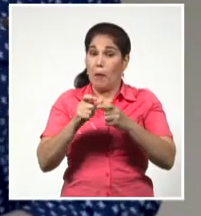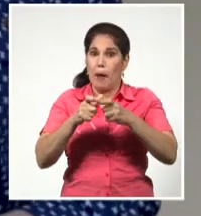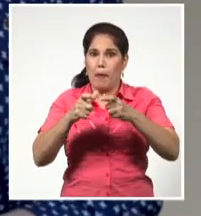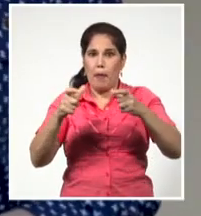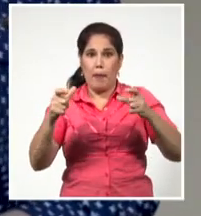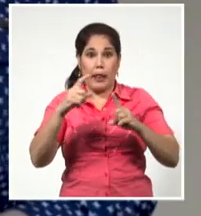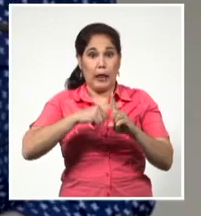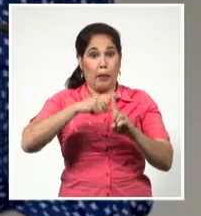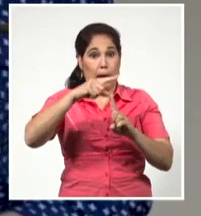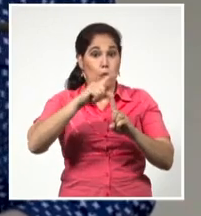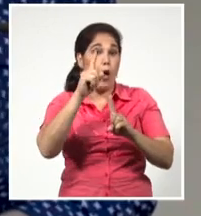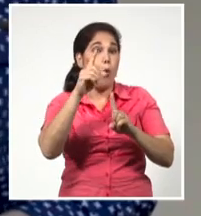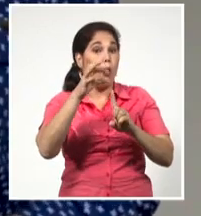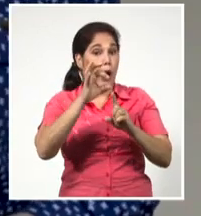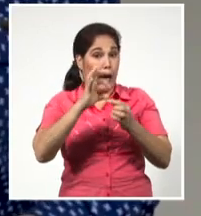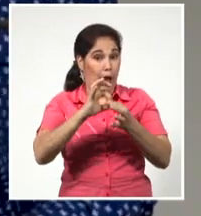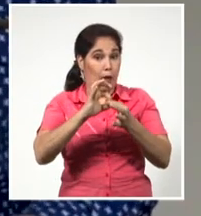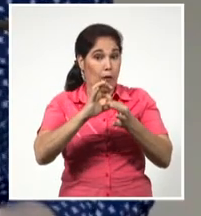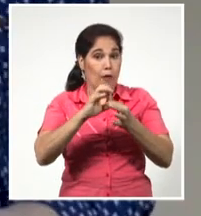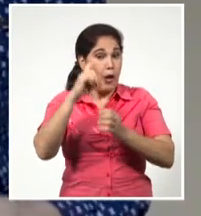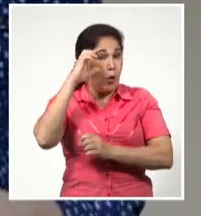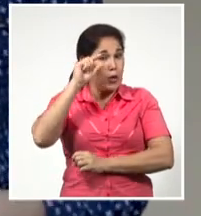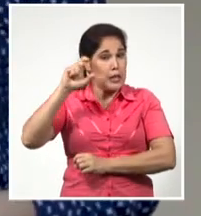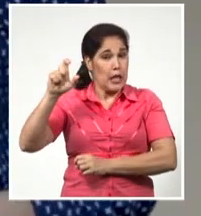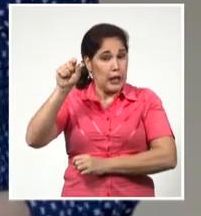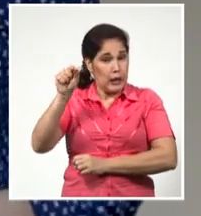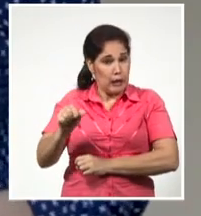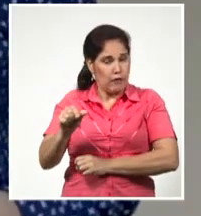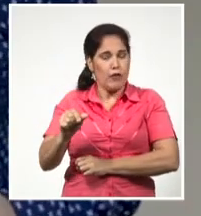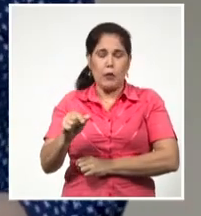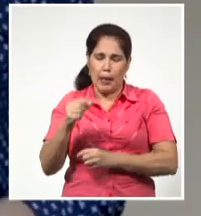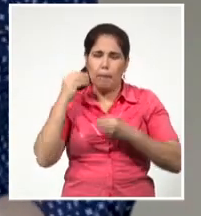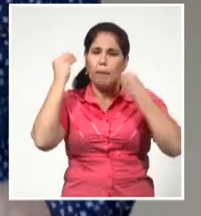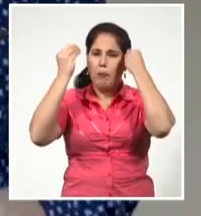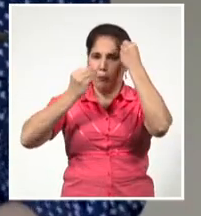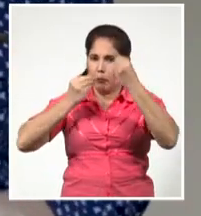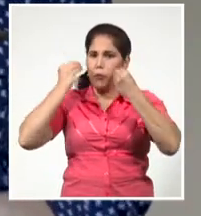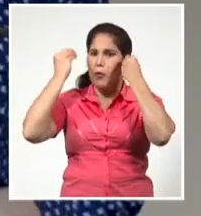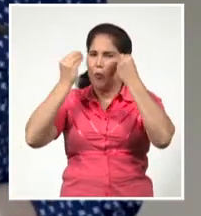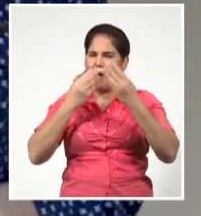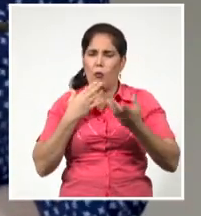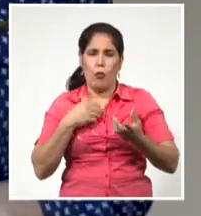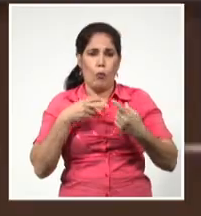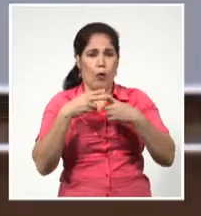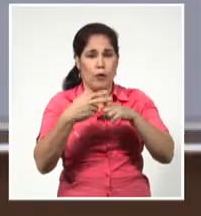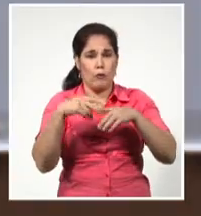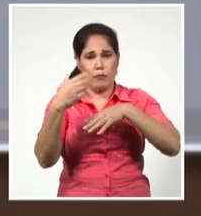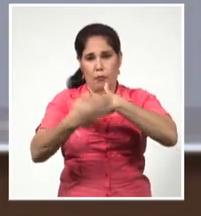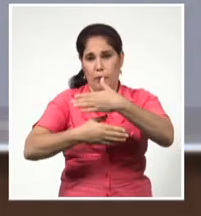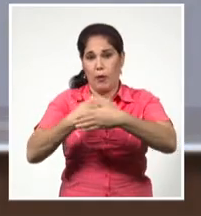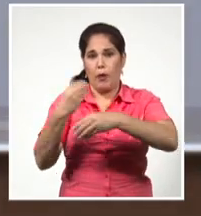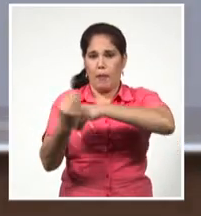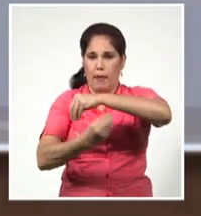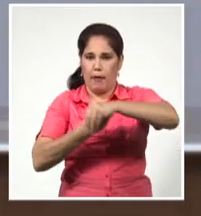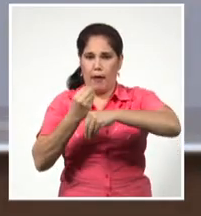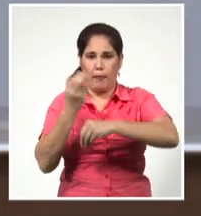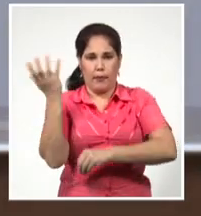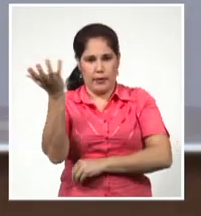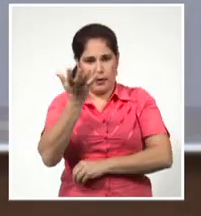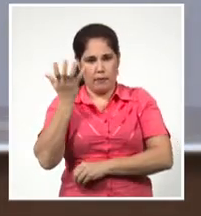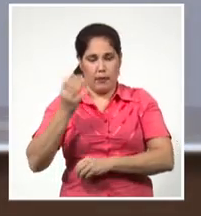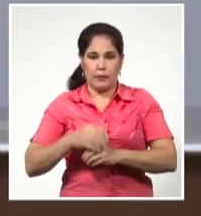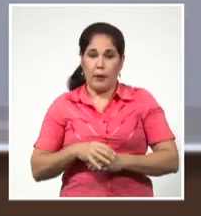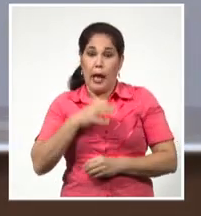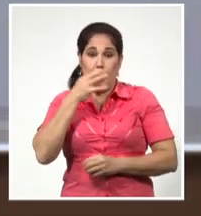por un grado y los científicos todavía sacan paños tibios cuando de soluciones radicales se trata. Seamos